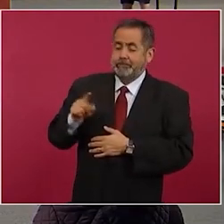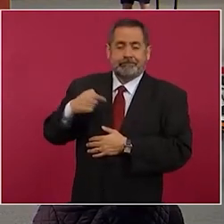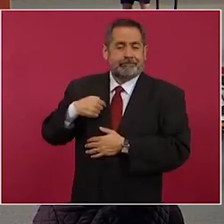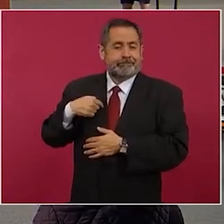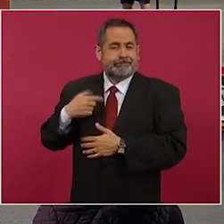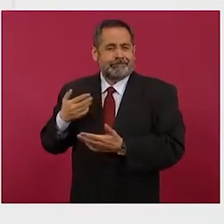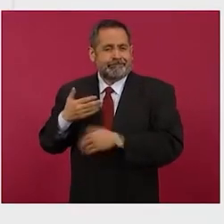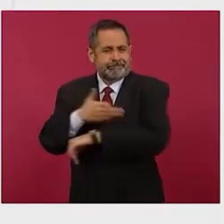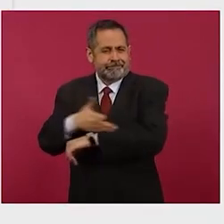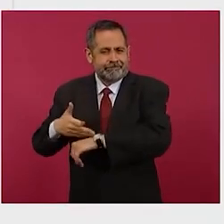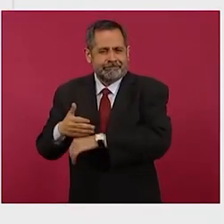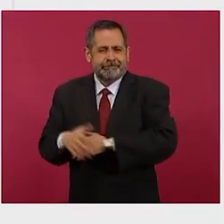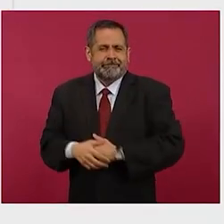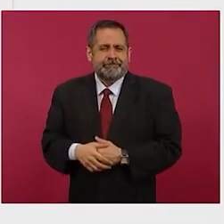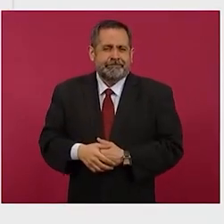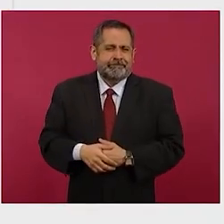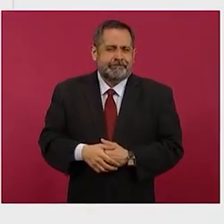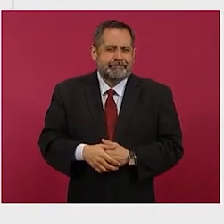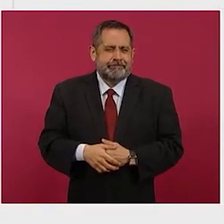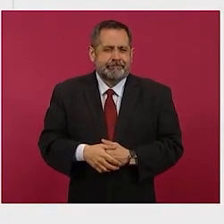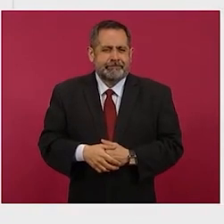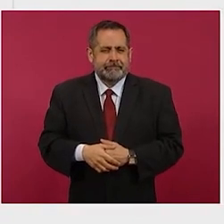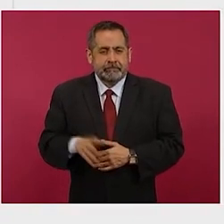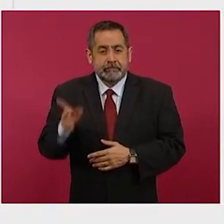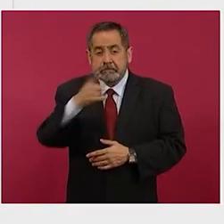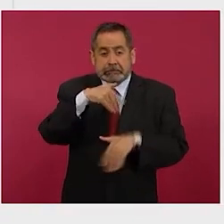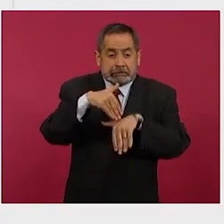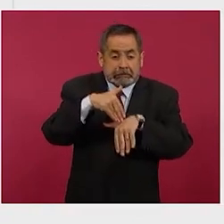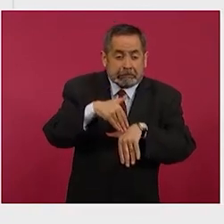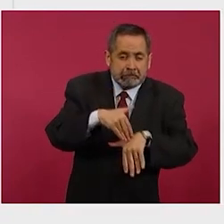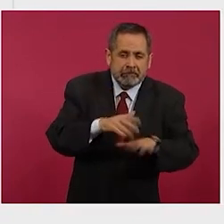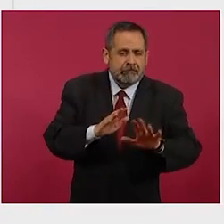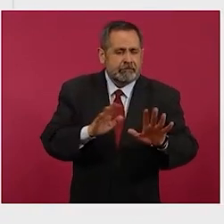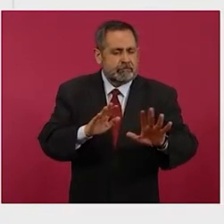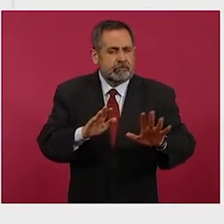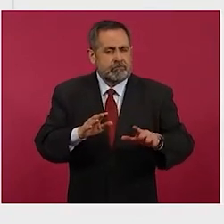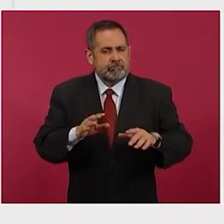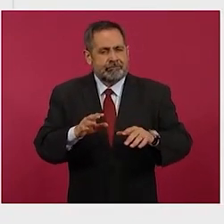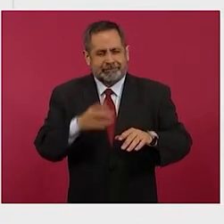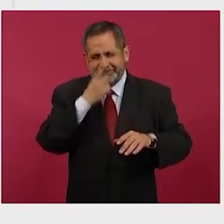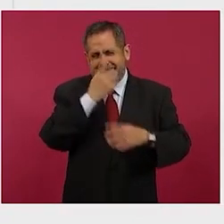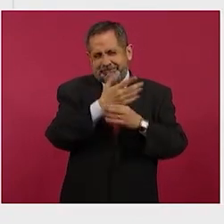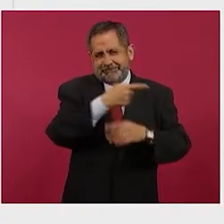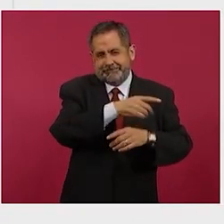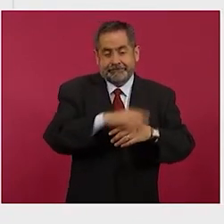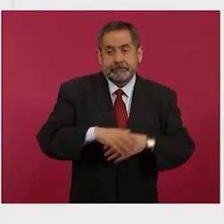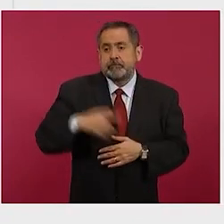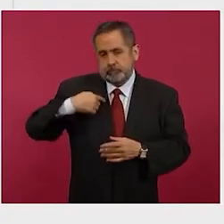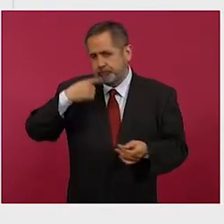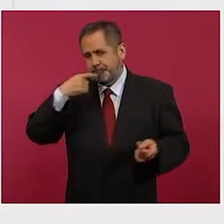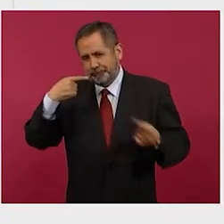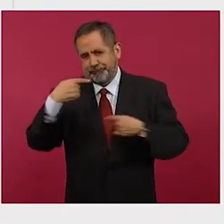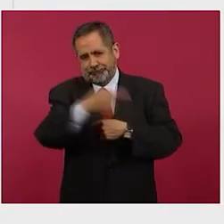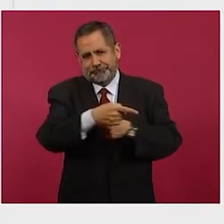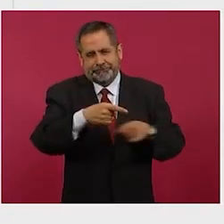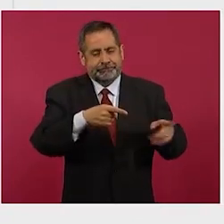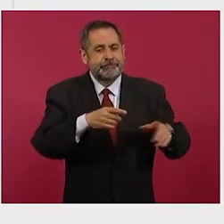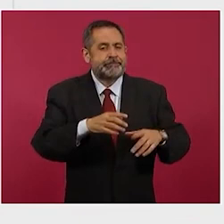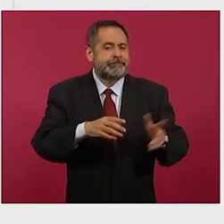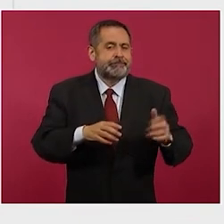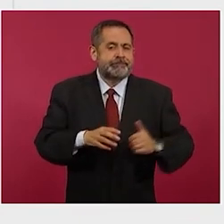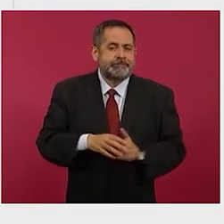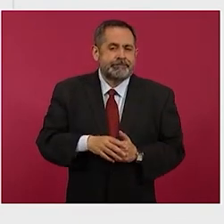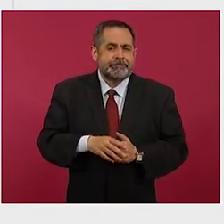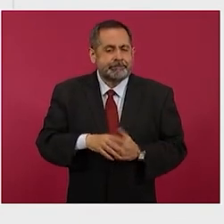que no nos distraigan con borregadas porque tampoco les gustó que yo haya